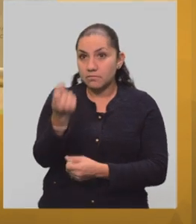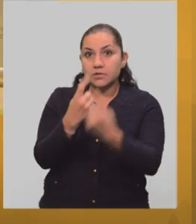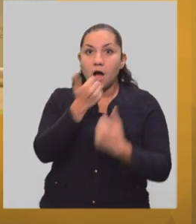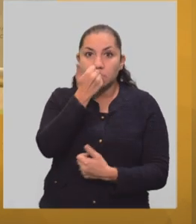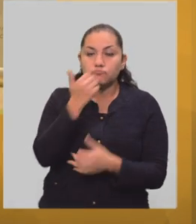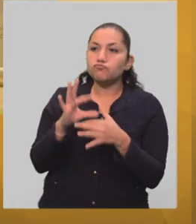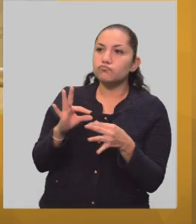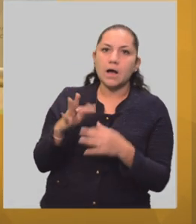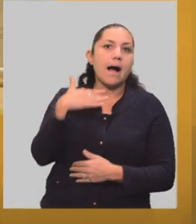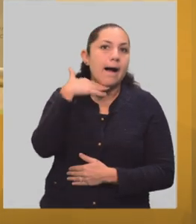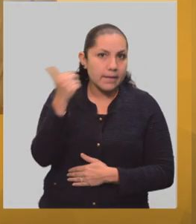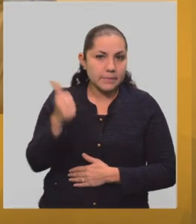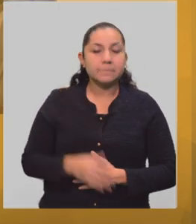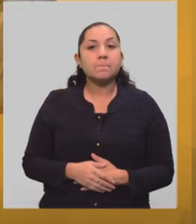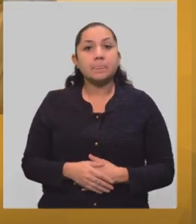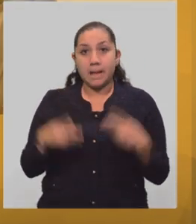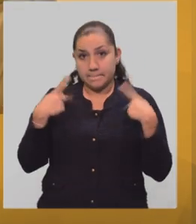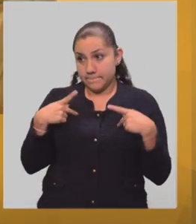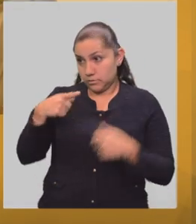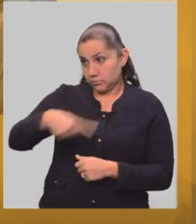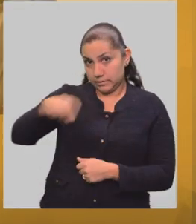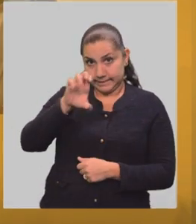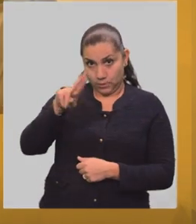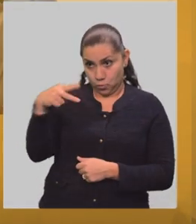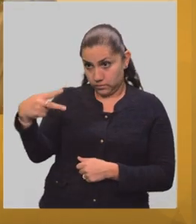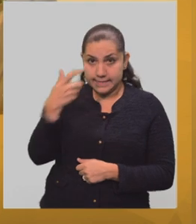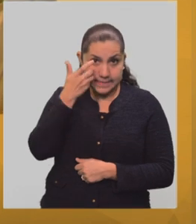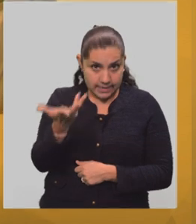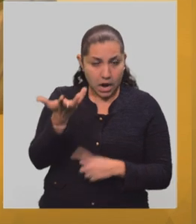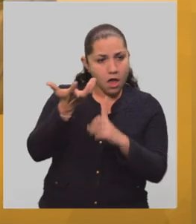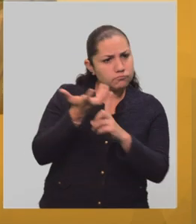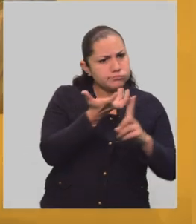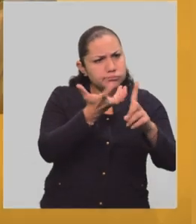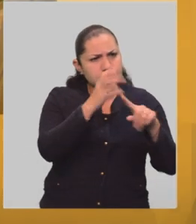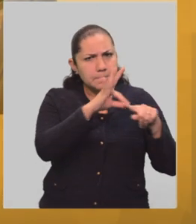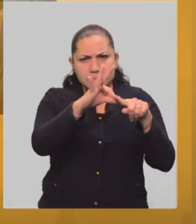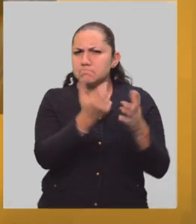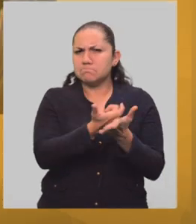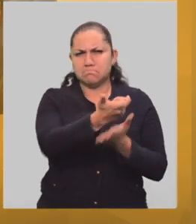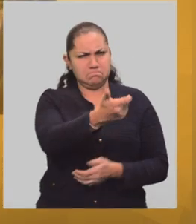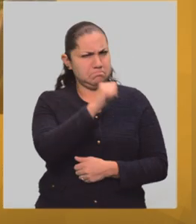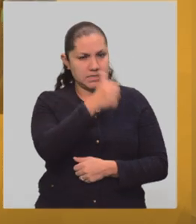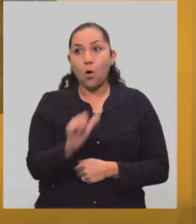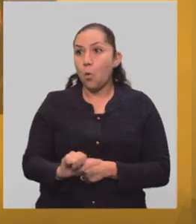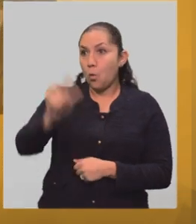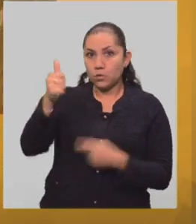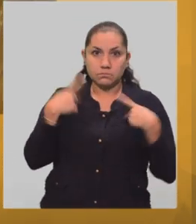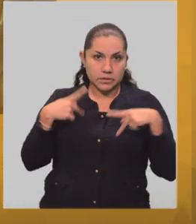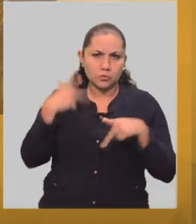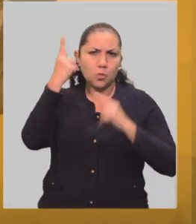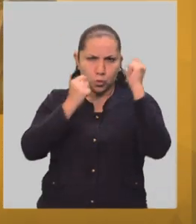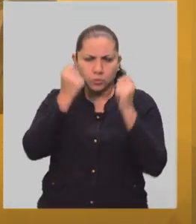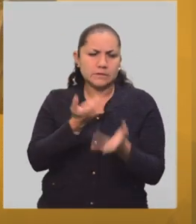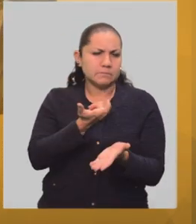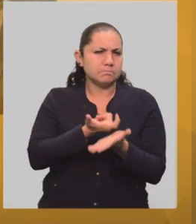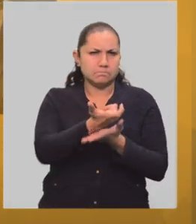alemán. Las visitas guiadas son gratuitas para la comunidad universitaria y tienen una cuota de recuperación para